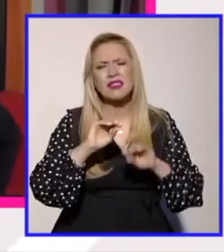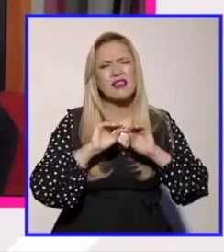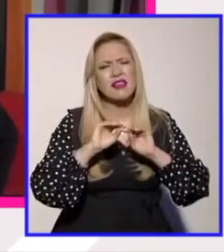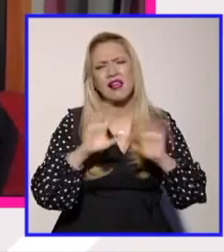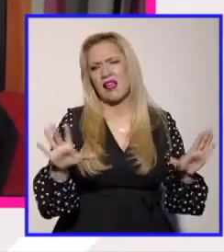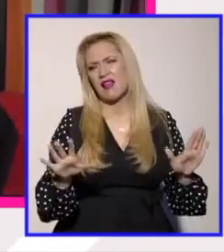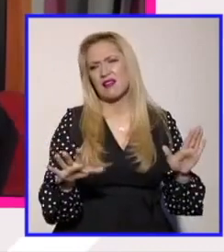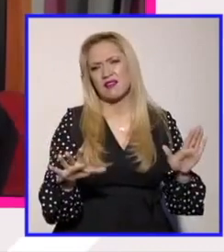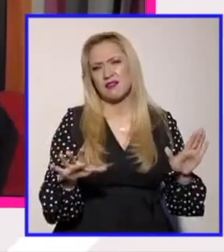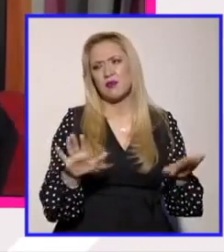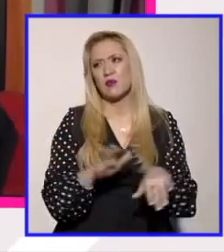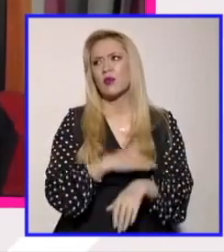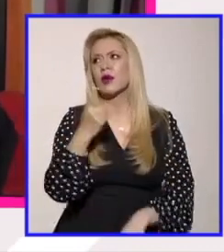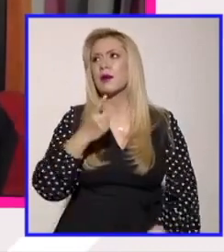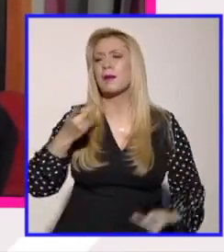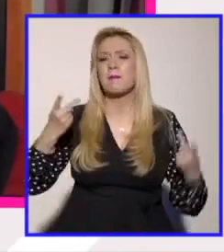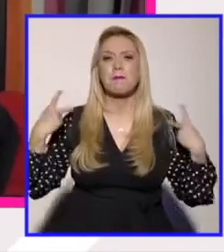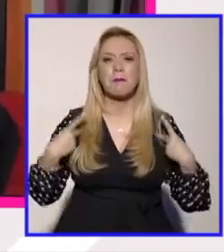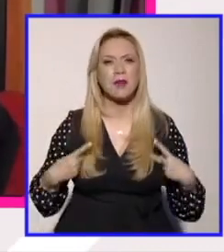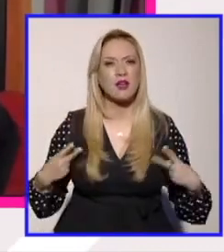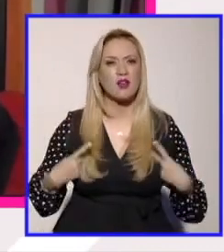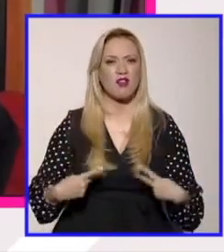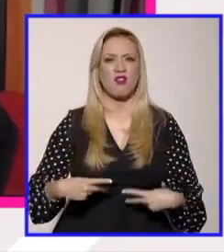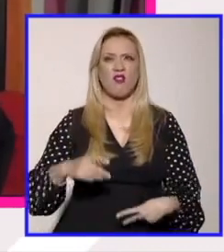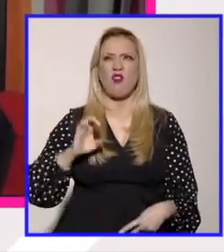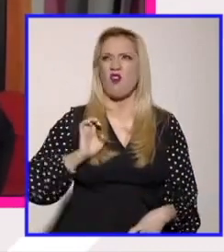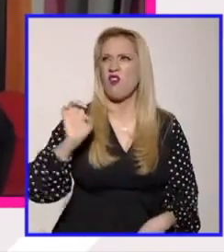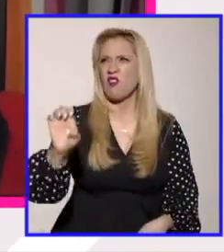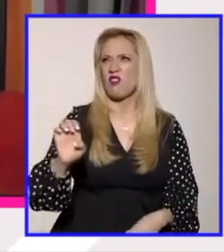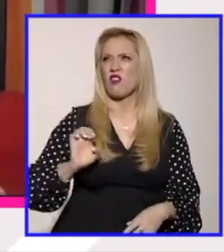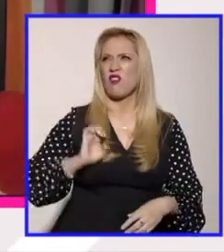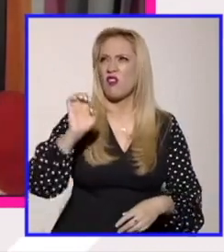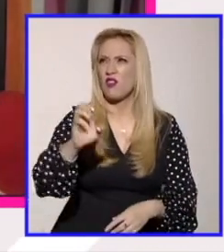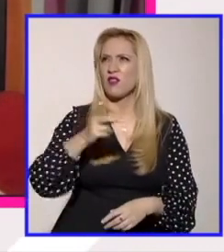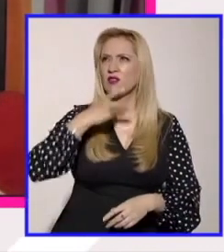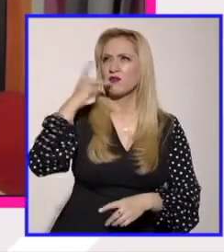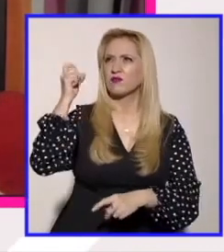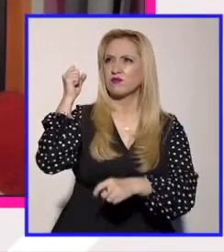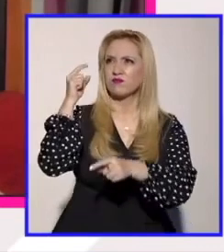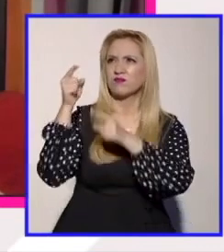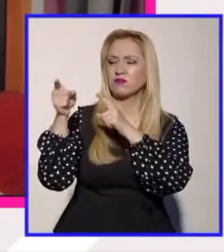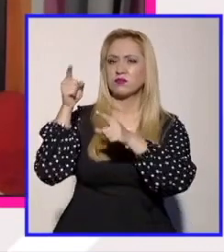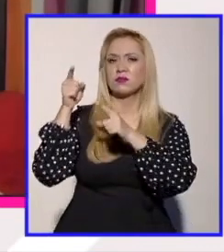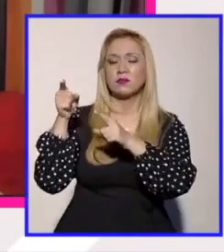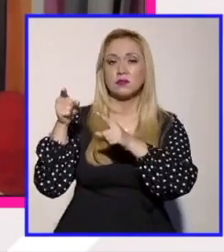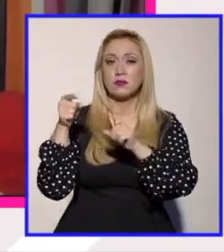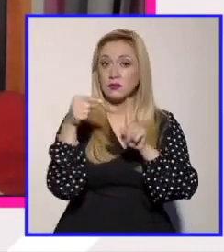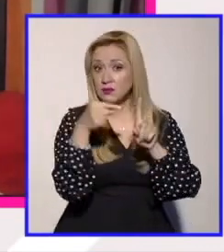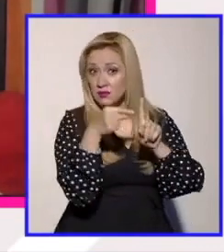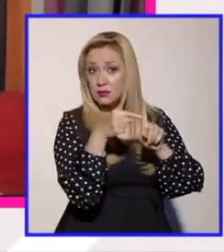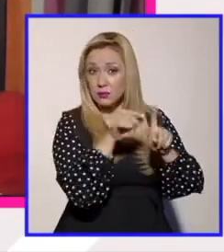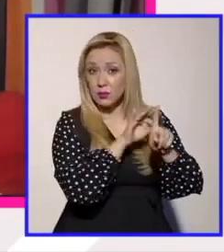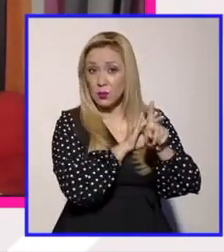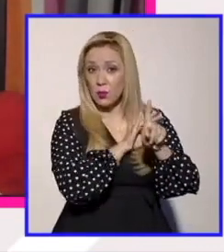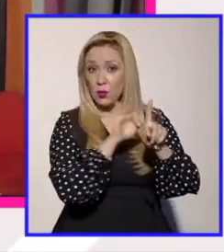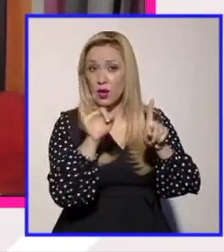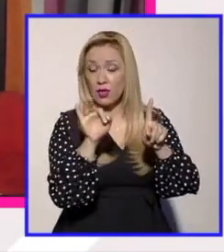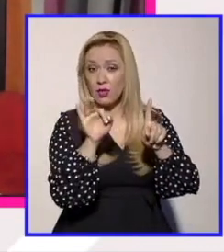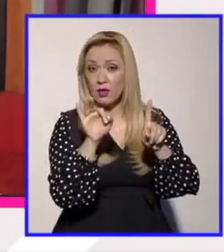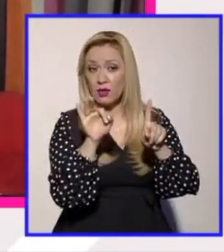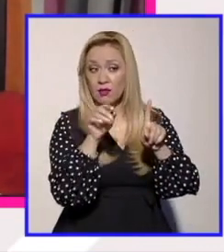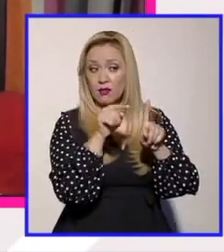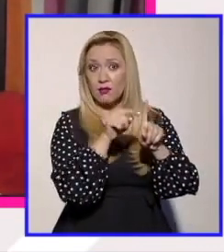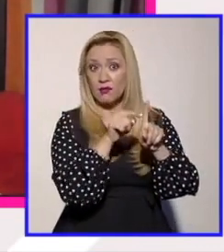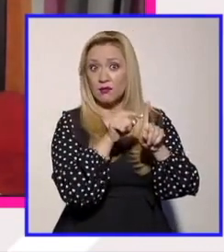tiene un discurso transodiante no necesariamente se convierte en alguien que en acción vaya a lastimar o a